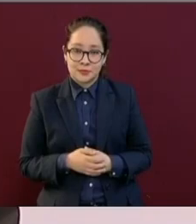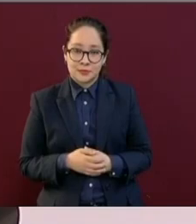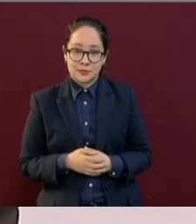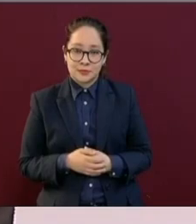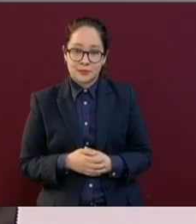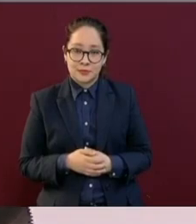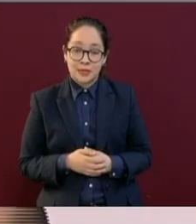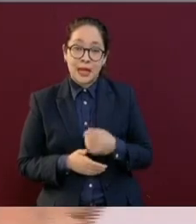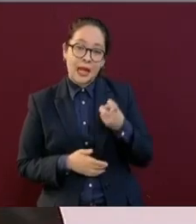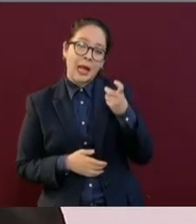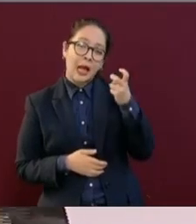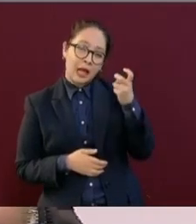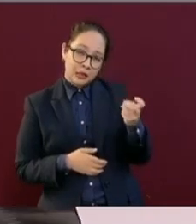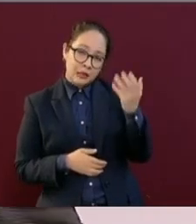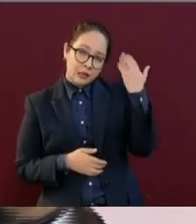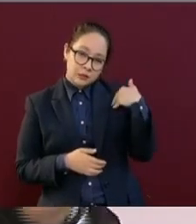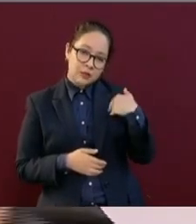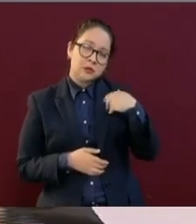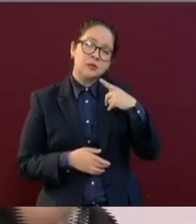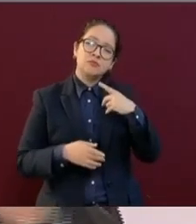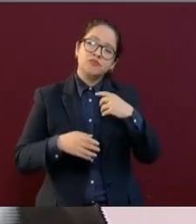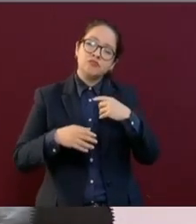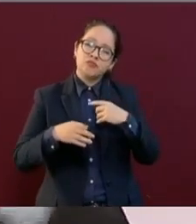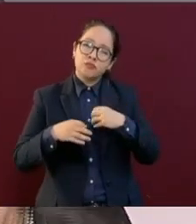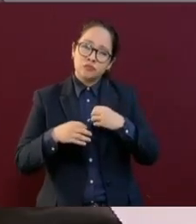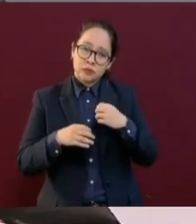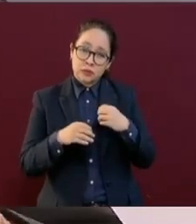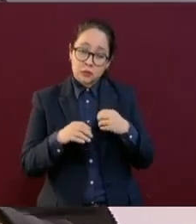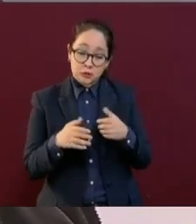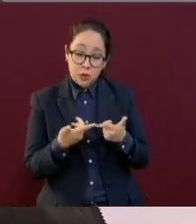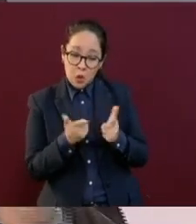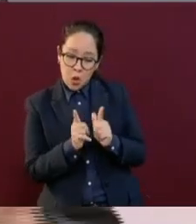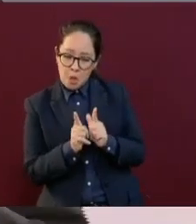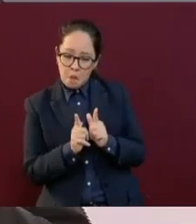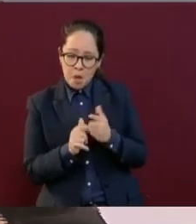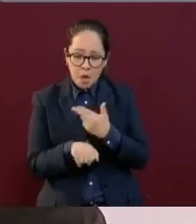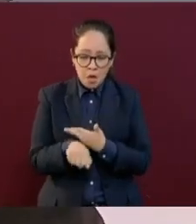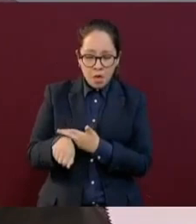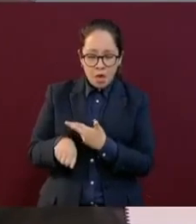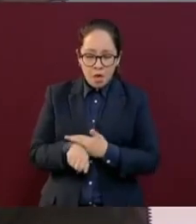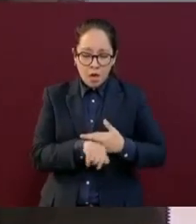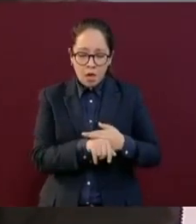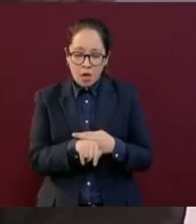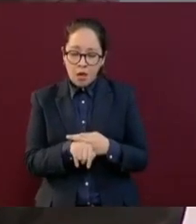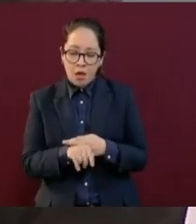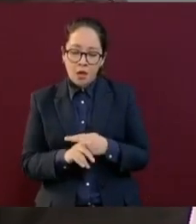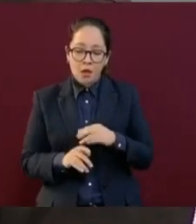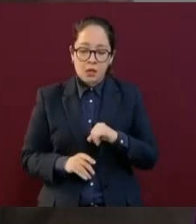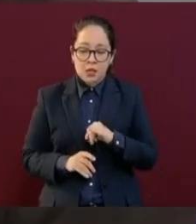que esas organizaciones hagan las gestiones tenían hasta